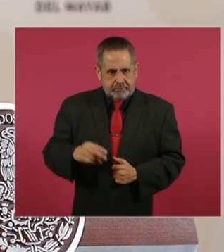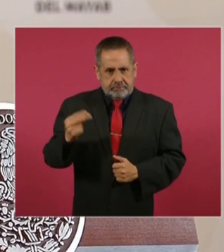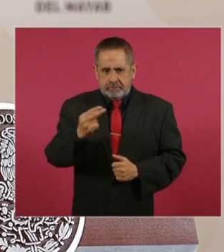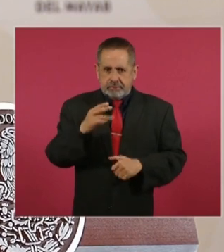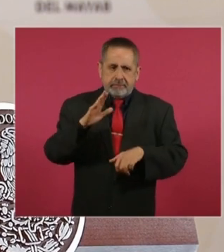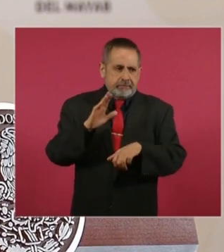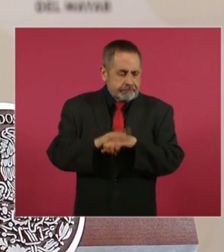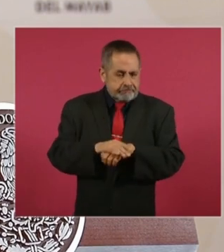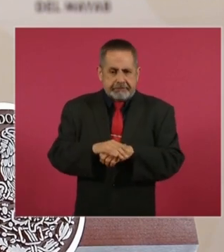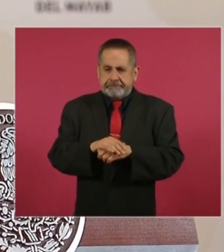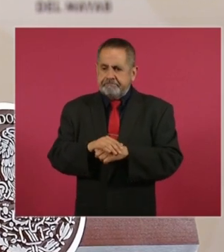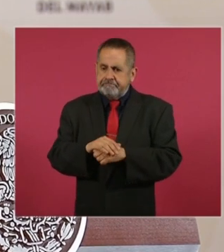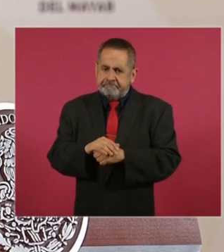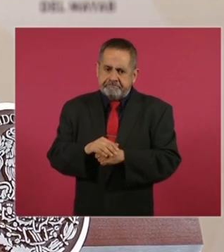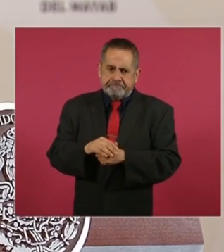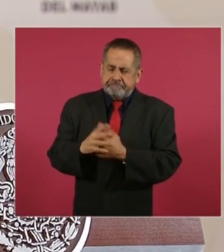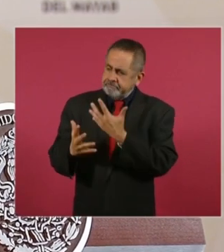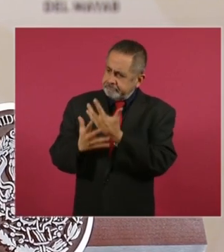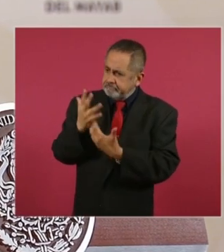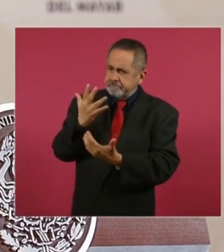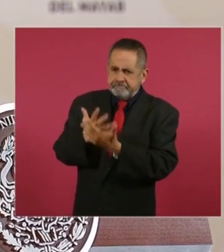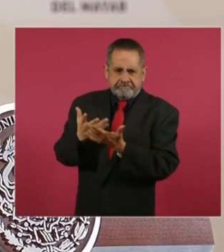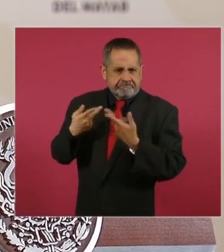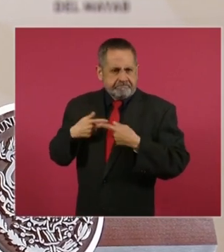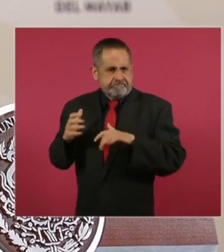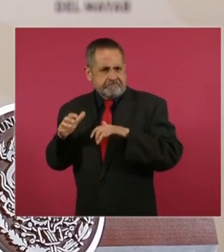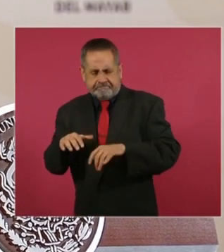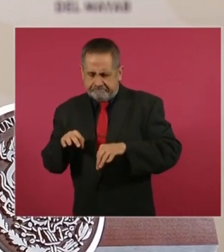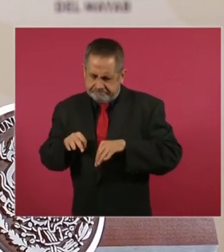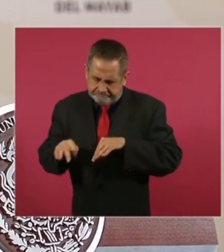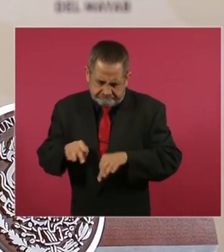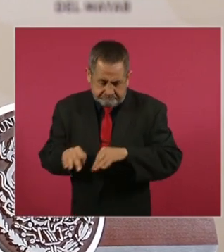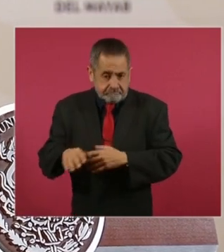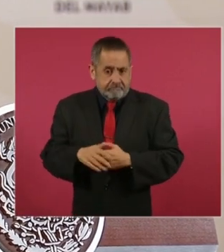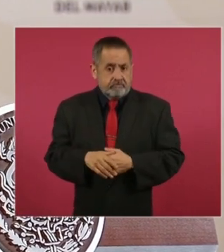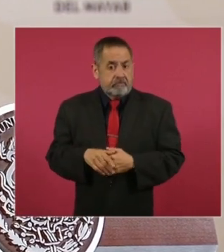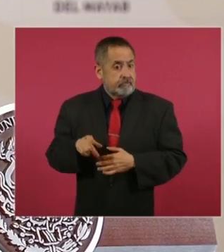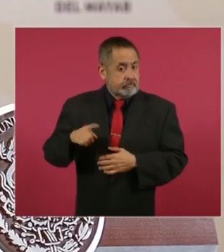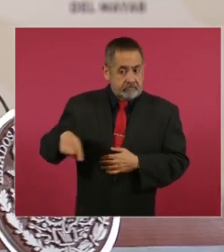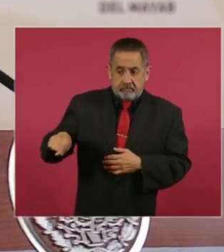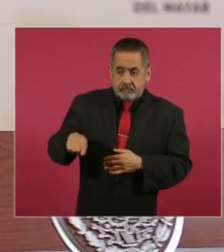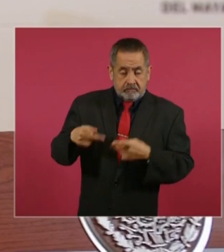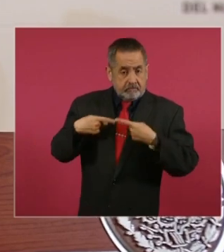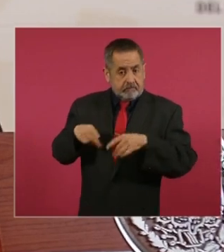fuerza de trabajo y que al trabajador le iba